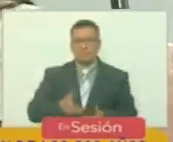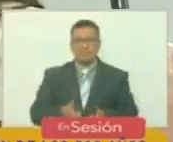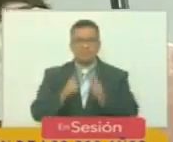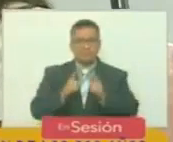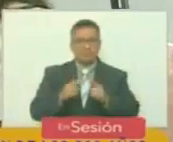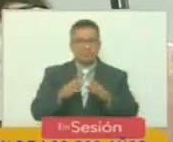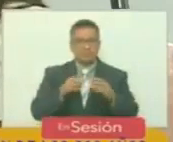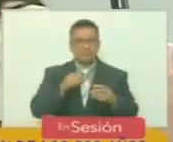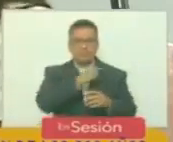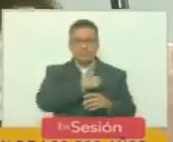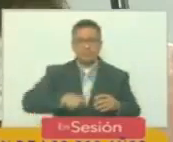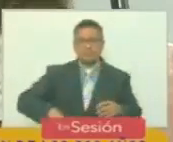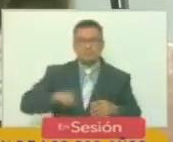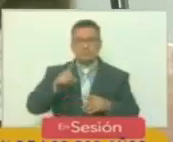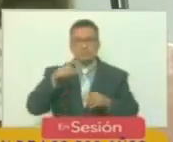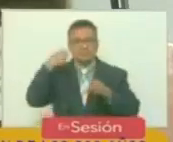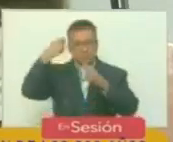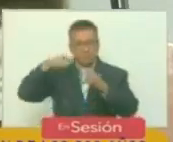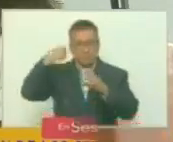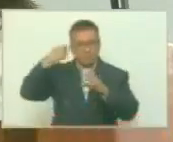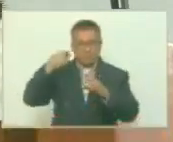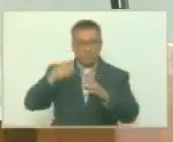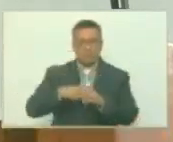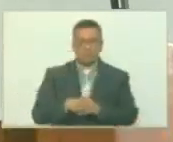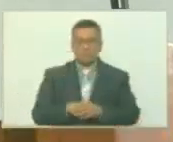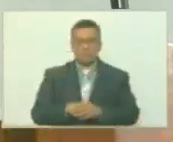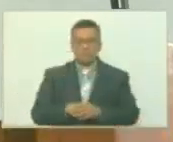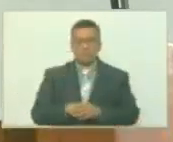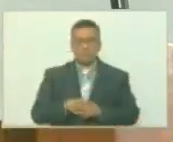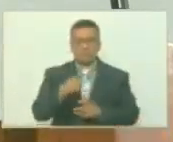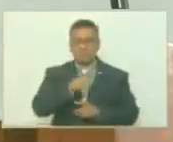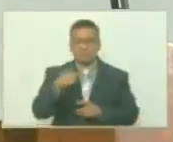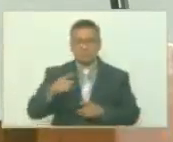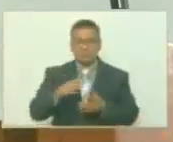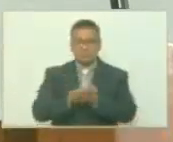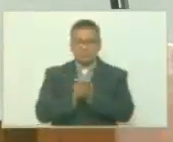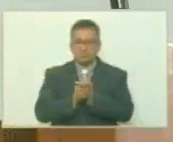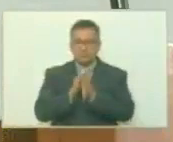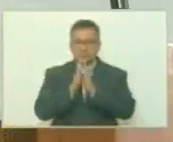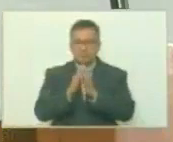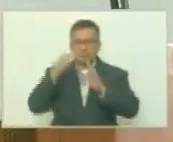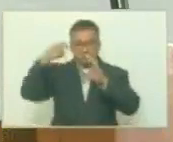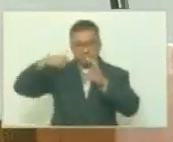ciudadano presidente con un video adelante por favor